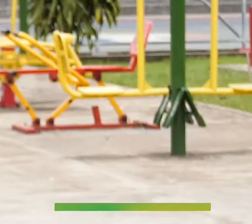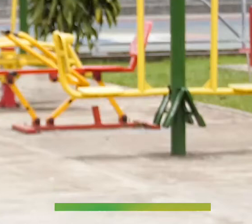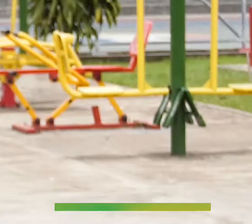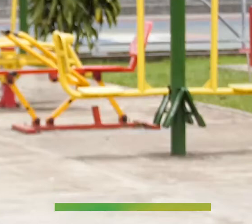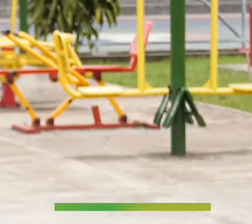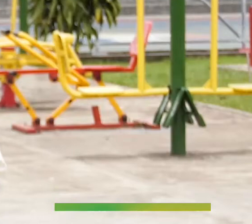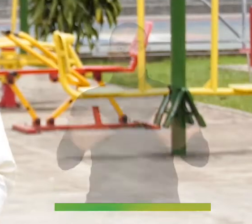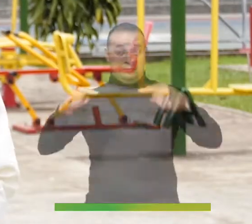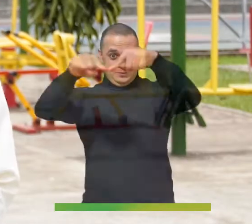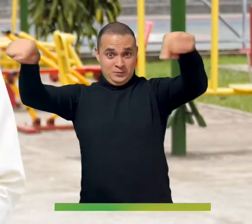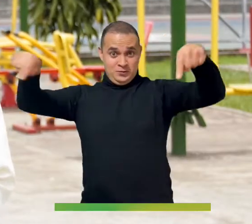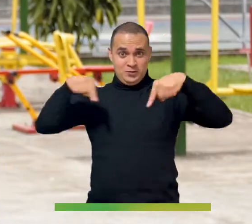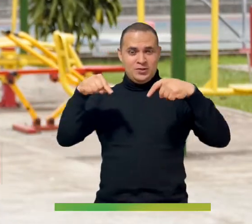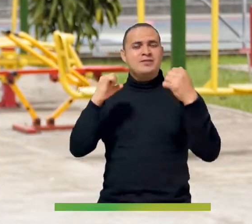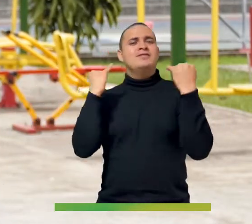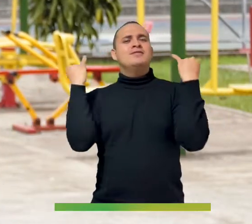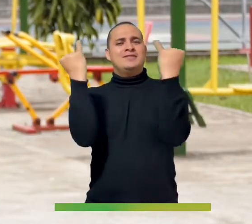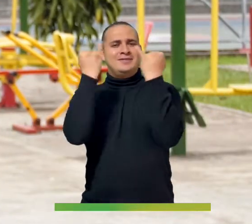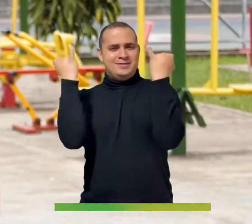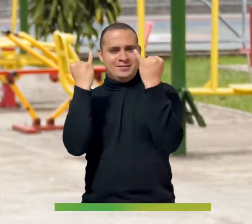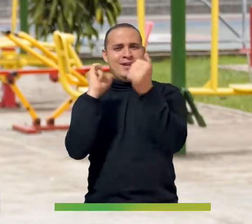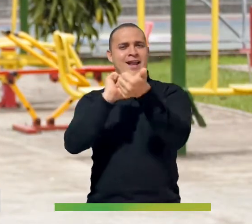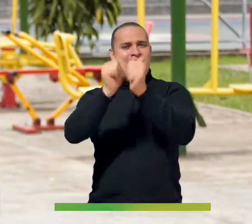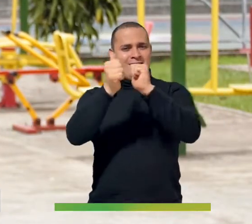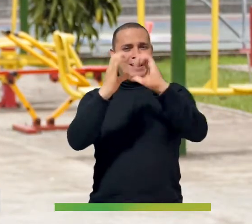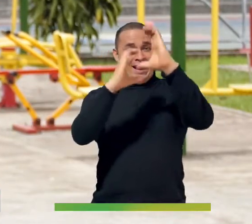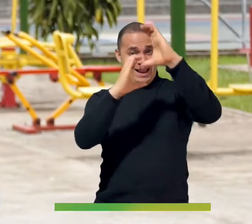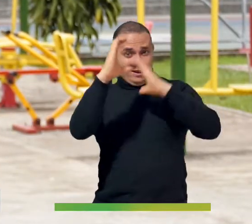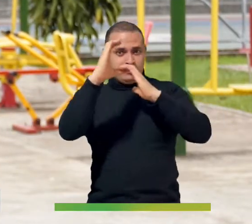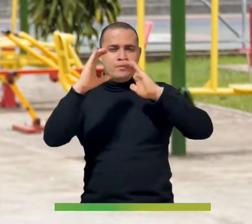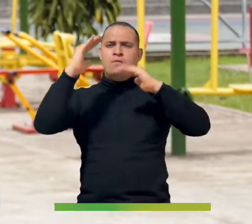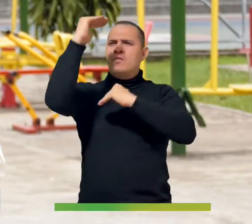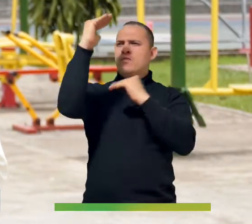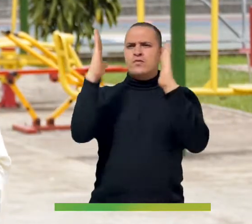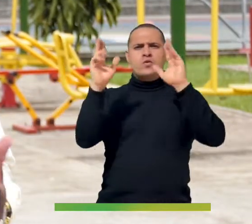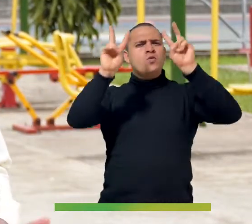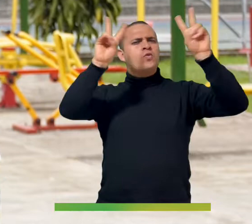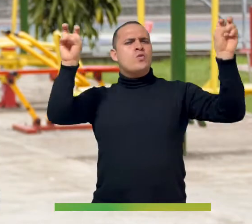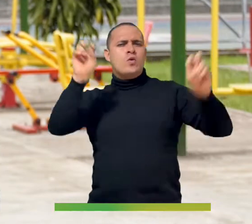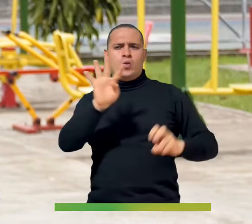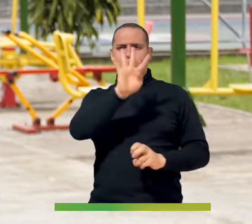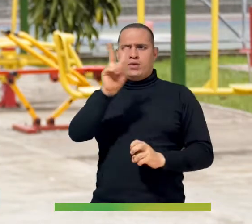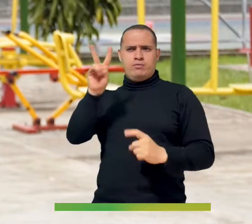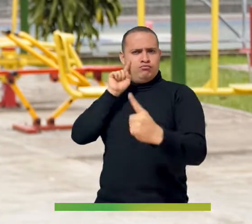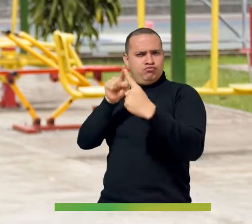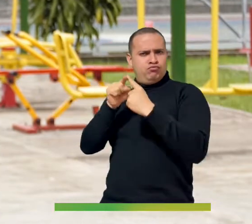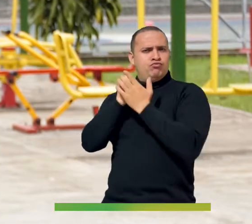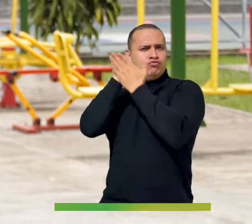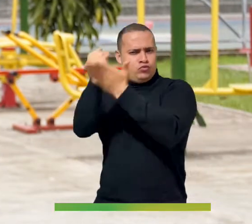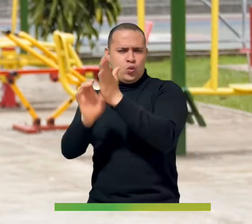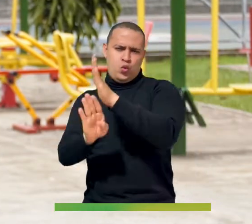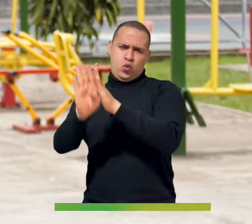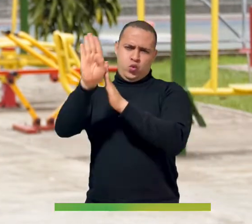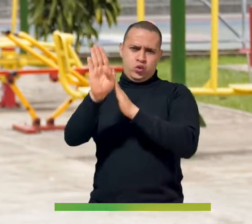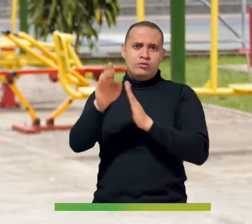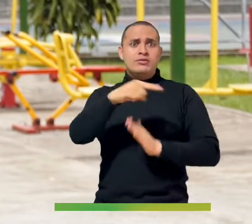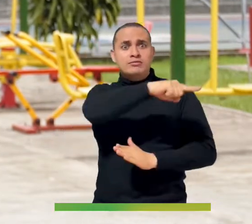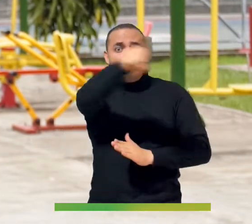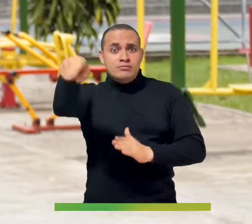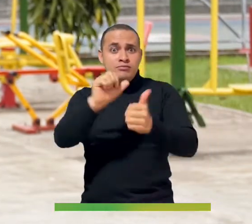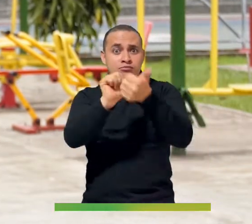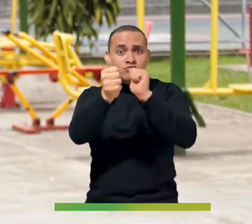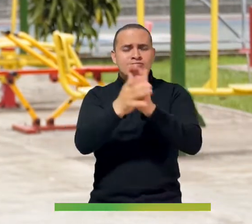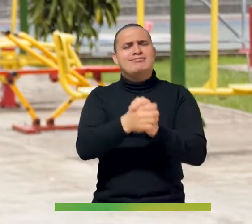Desde Indeportes Cauca, en el marco de los 42 motivos por avanzar, elevamos un saludo especial a los deportistas,